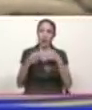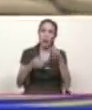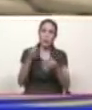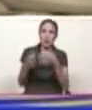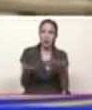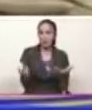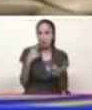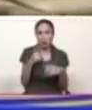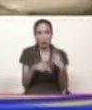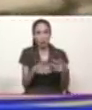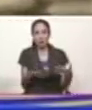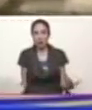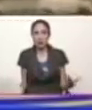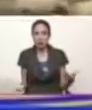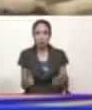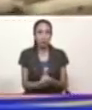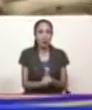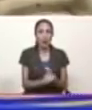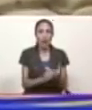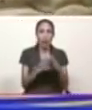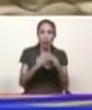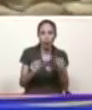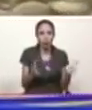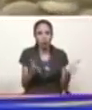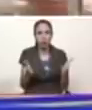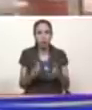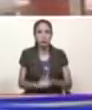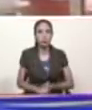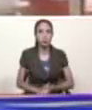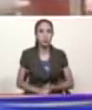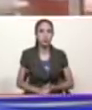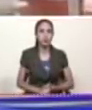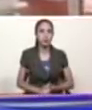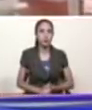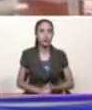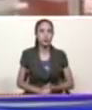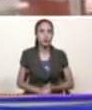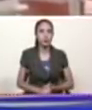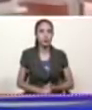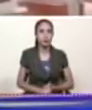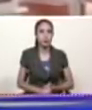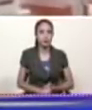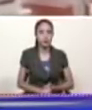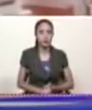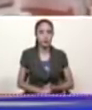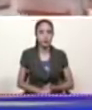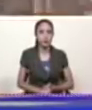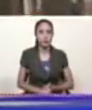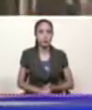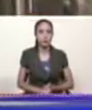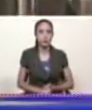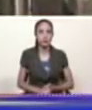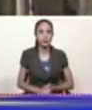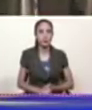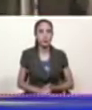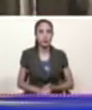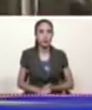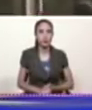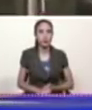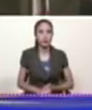proceso de regularización y de empoderamiento de nuestro campesino donde le entregamos la propiedad de la tierra adelante